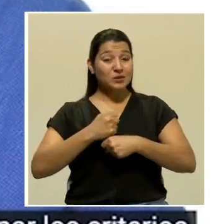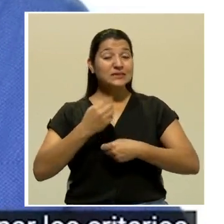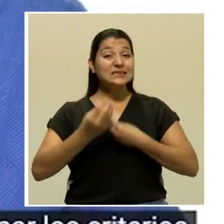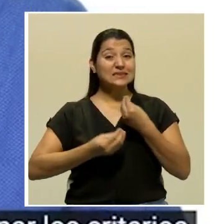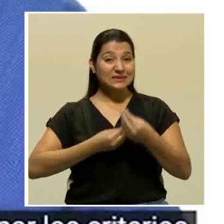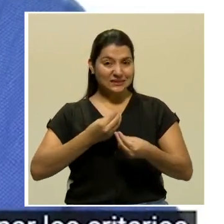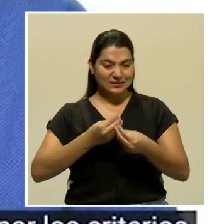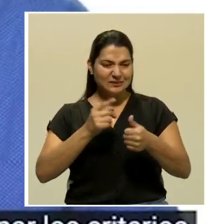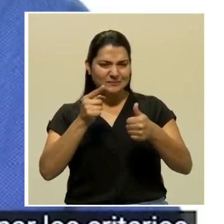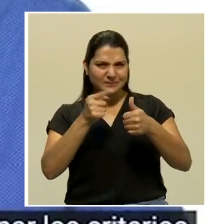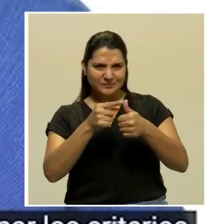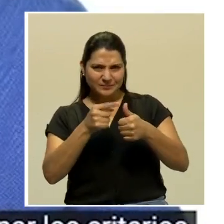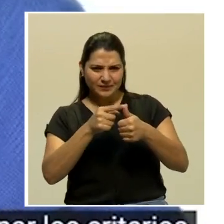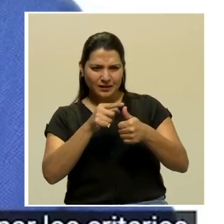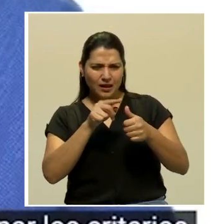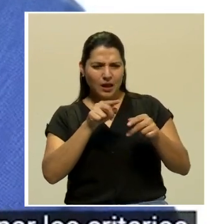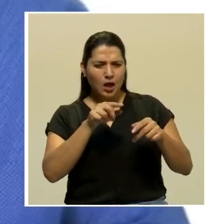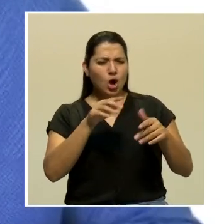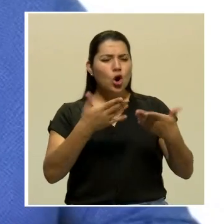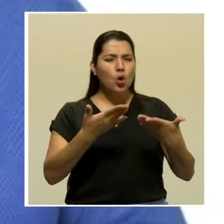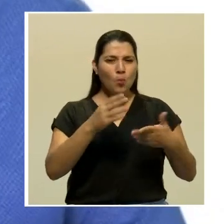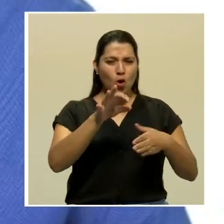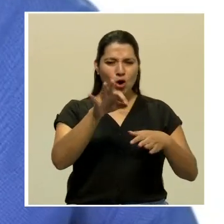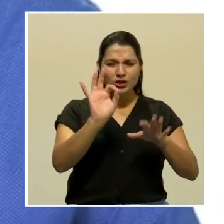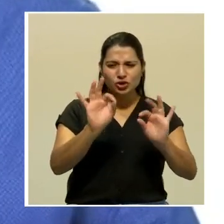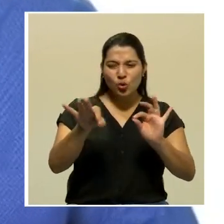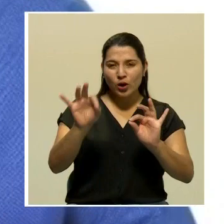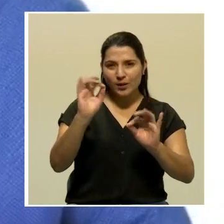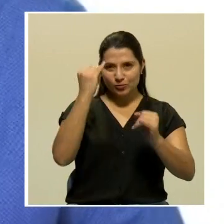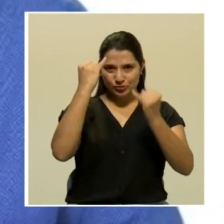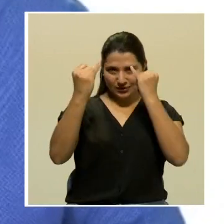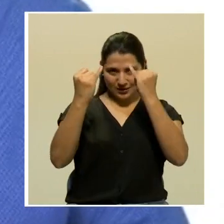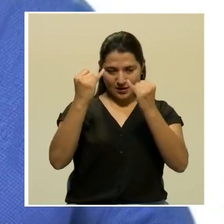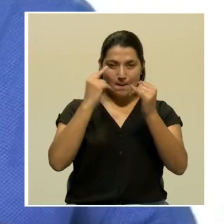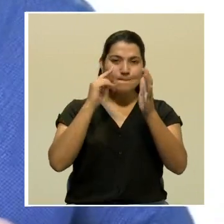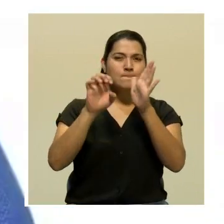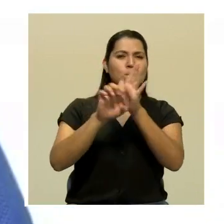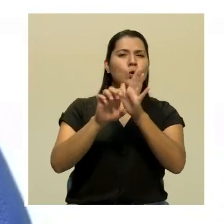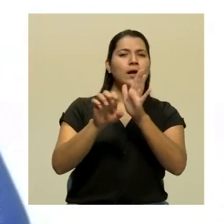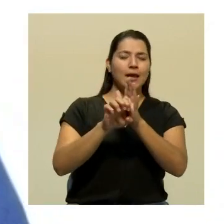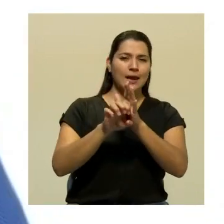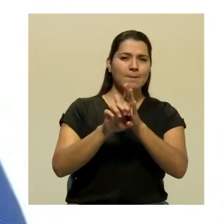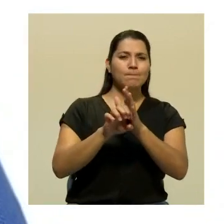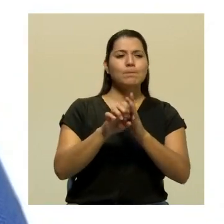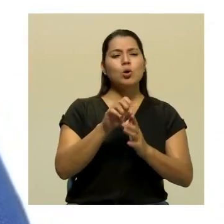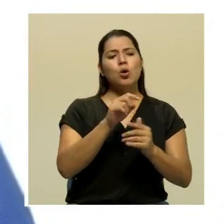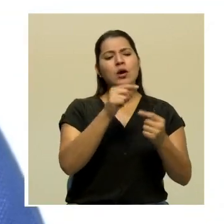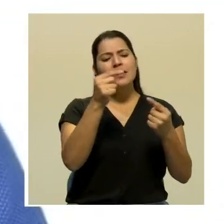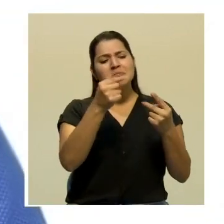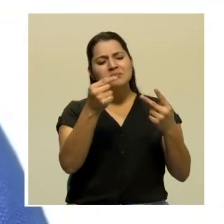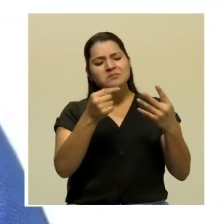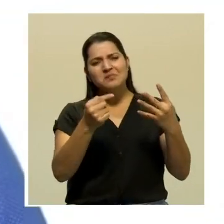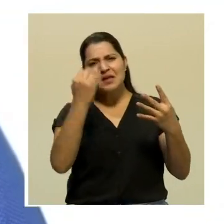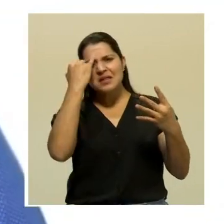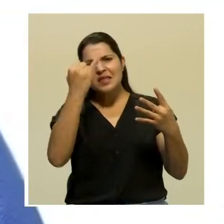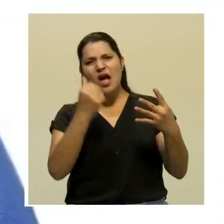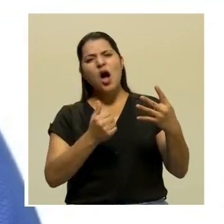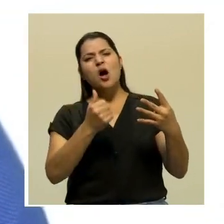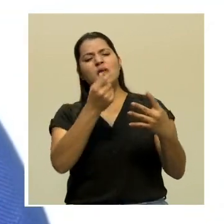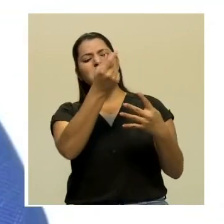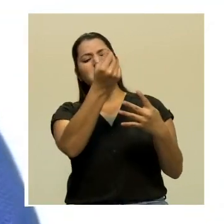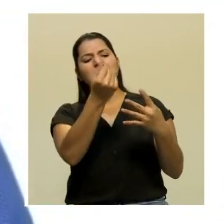determinar los criterios de selección. Por ejemplo, los costos de implementar una nueva iniciativa, el tiempo